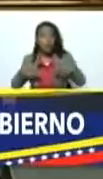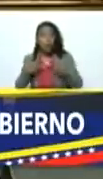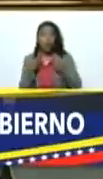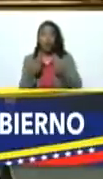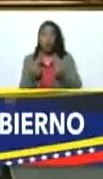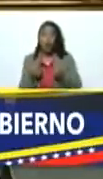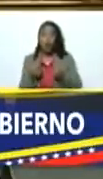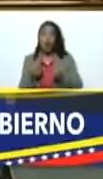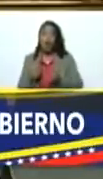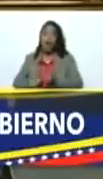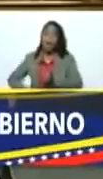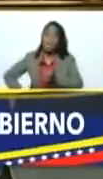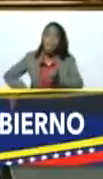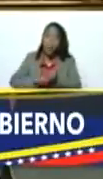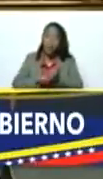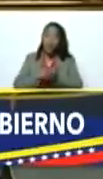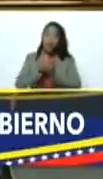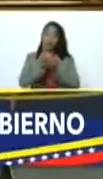estimularlo